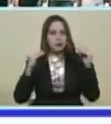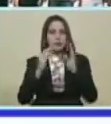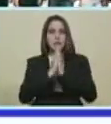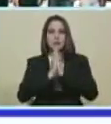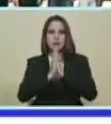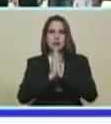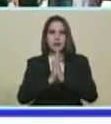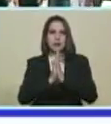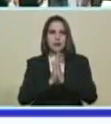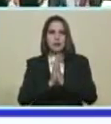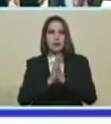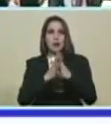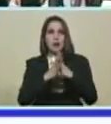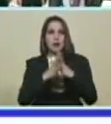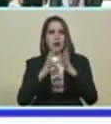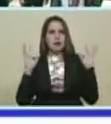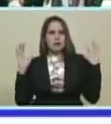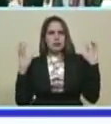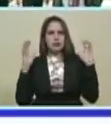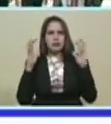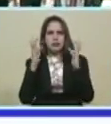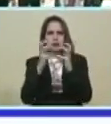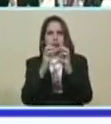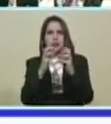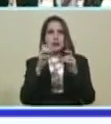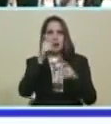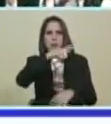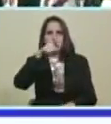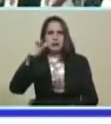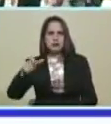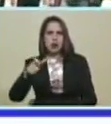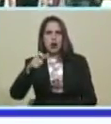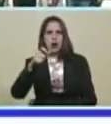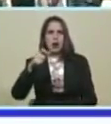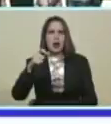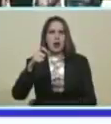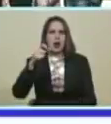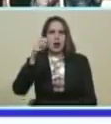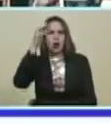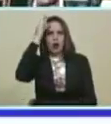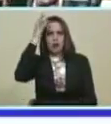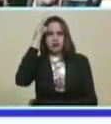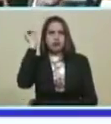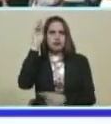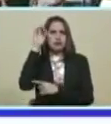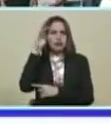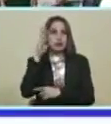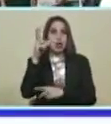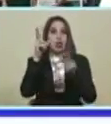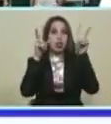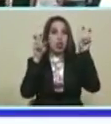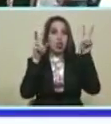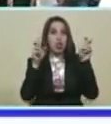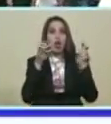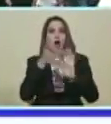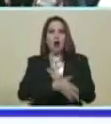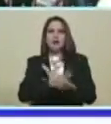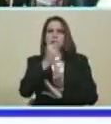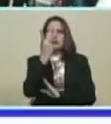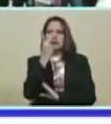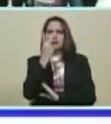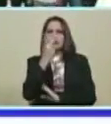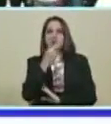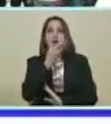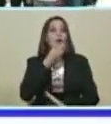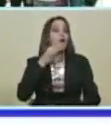favor Júntense y únanse, constituyentes Hay dos temas claves del momento de la